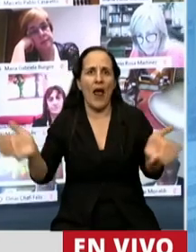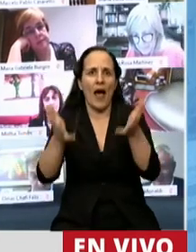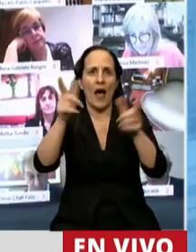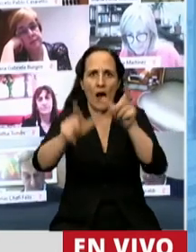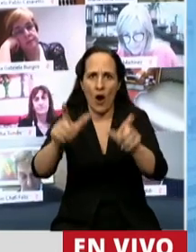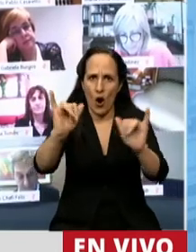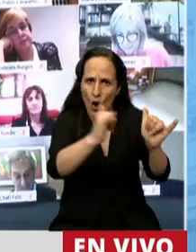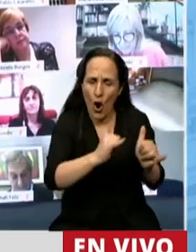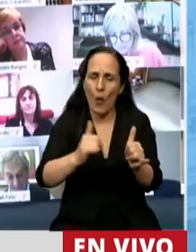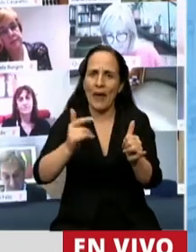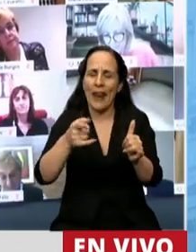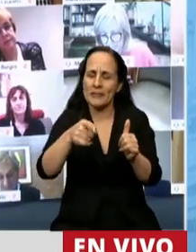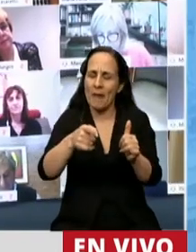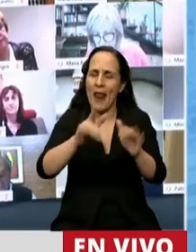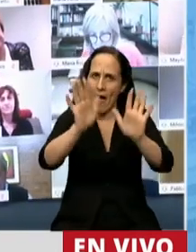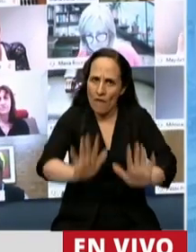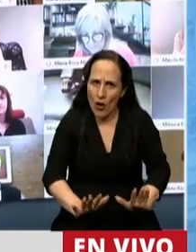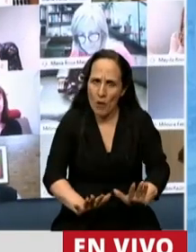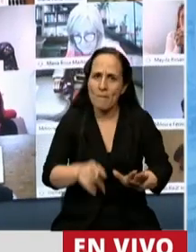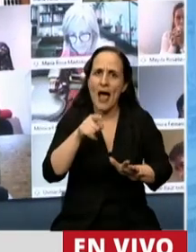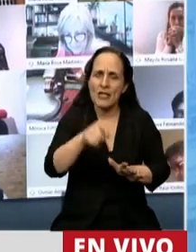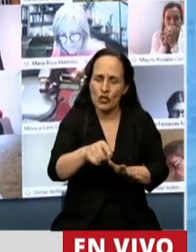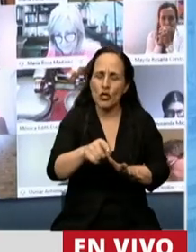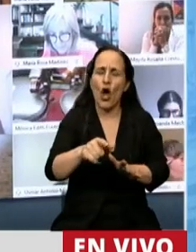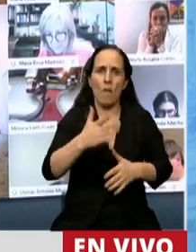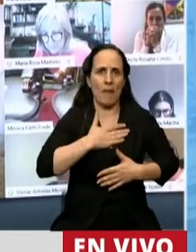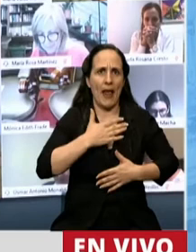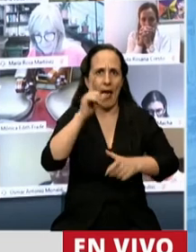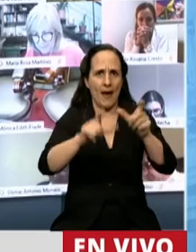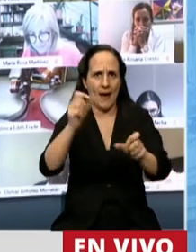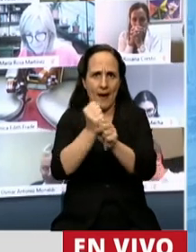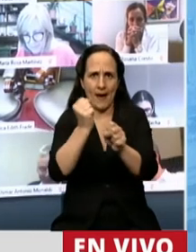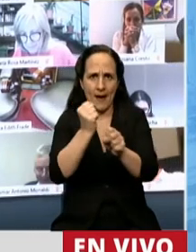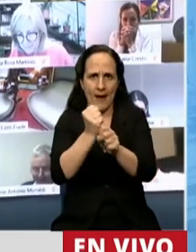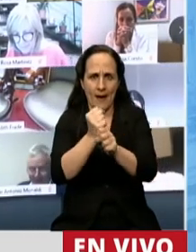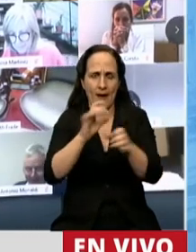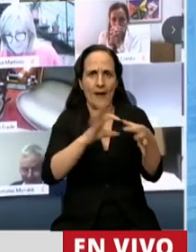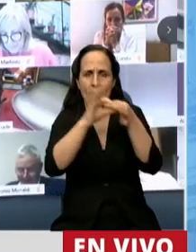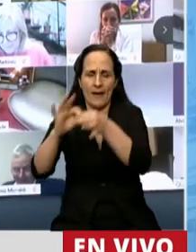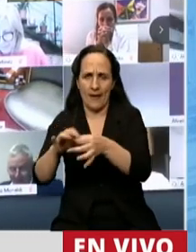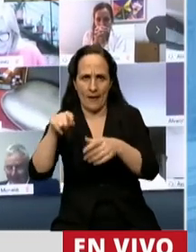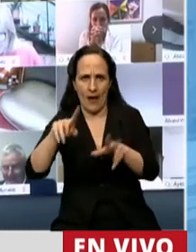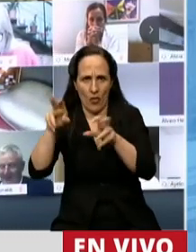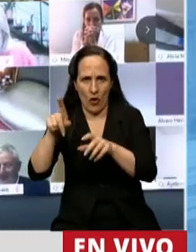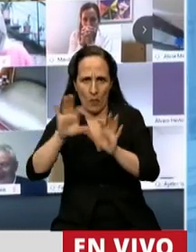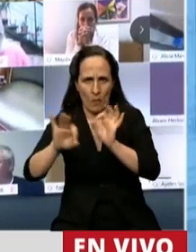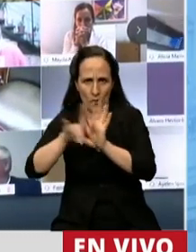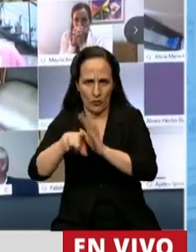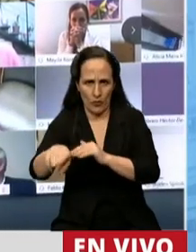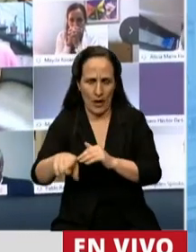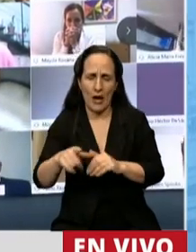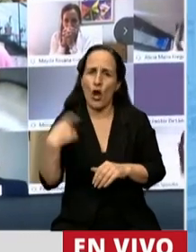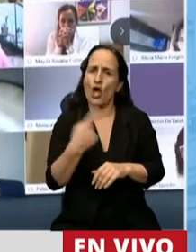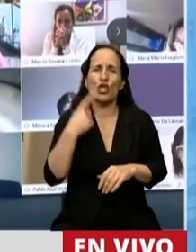nuestros jóvenes a dedicarse y formarse como recursos humanos para la economía del conocimiento. Nosotros no podemos